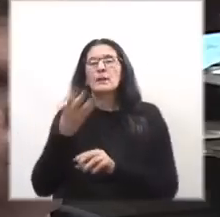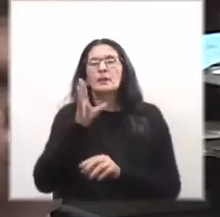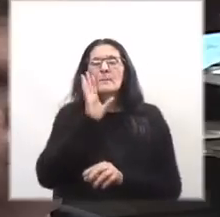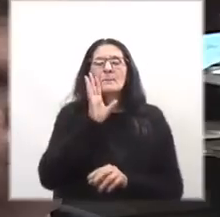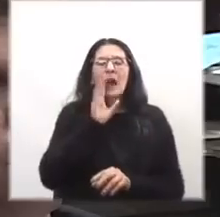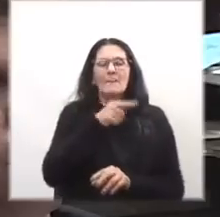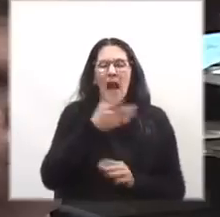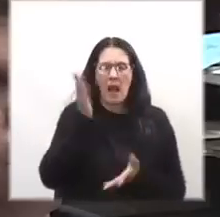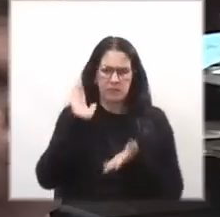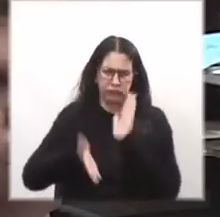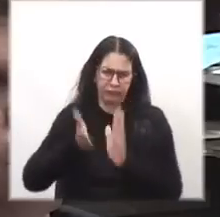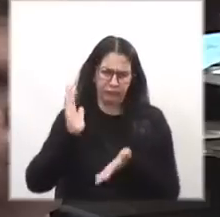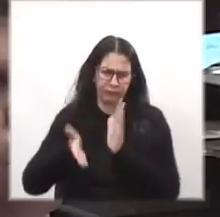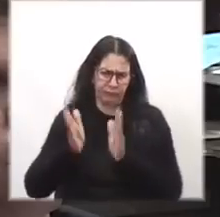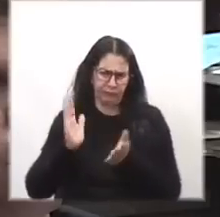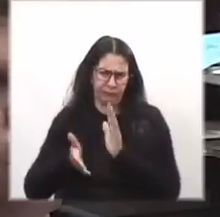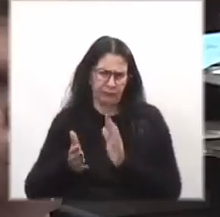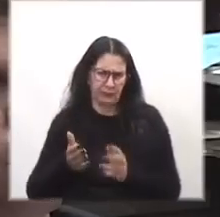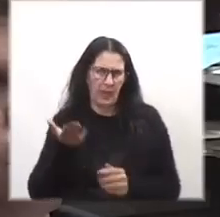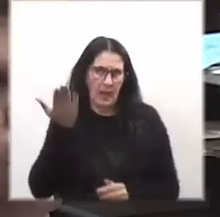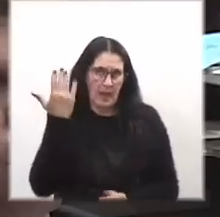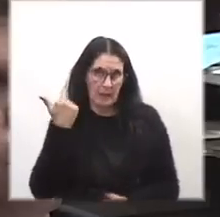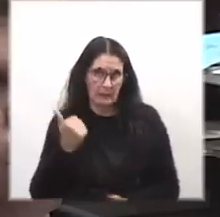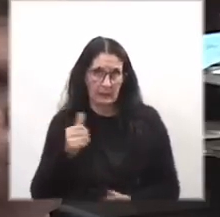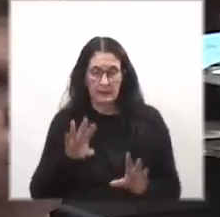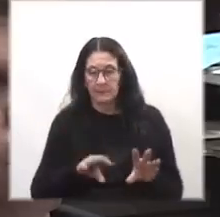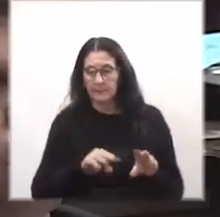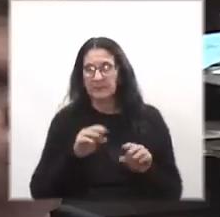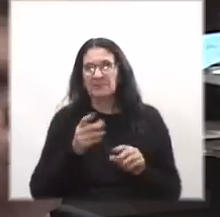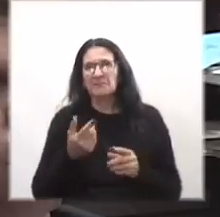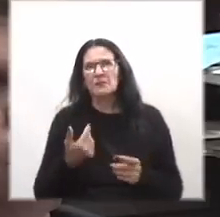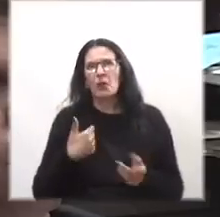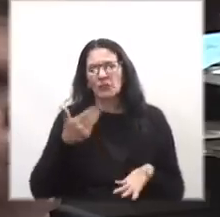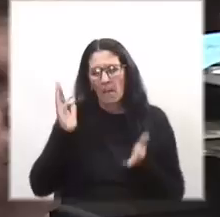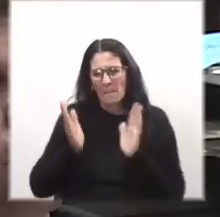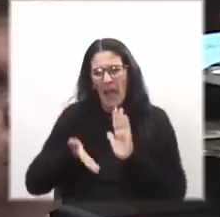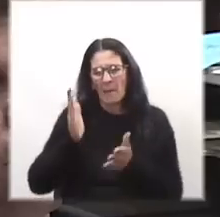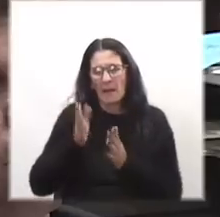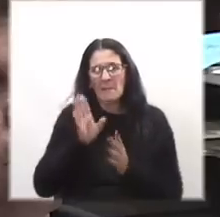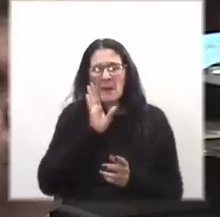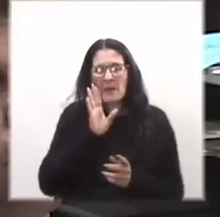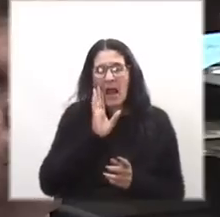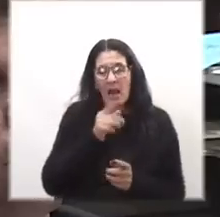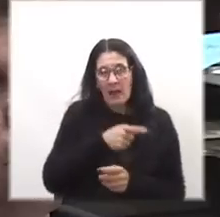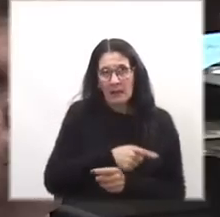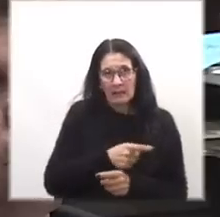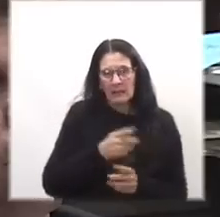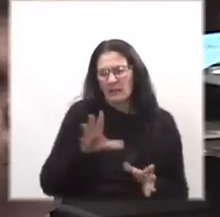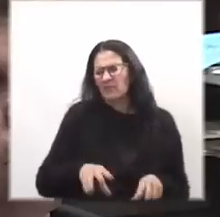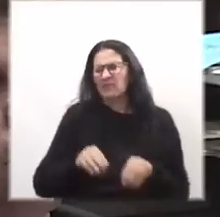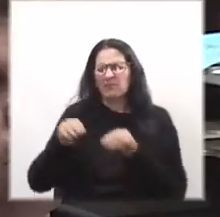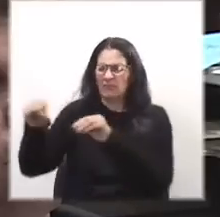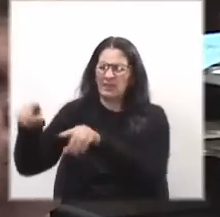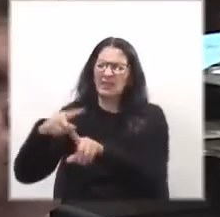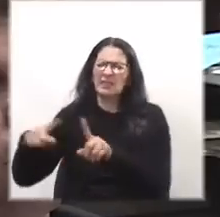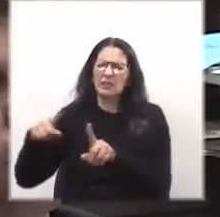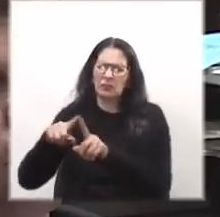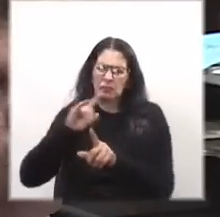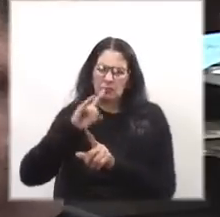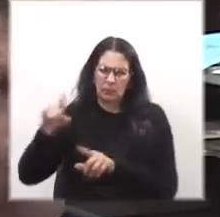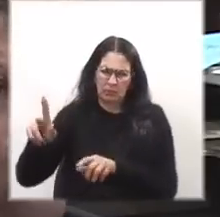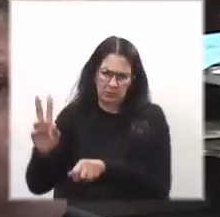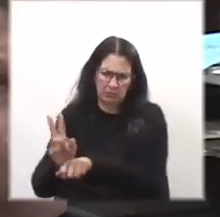no el padre. Se aburrió de torturarla la madre y se la dieron a los tíos.